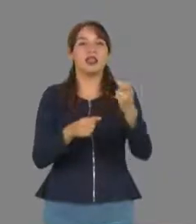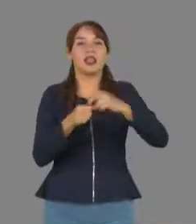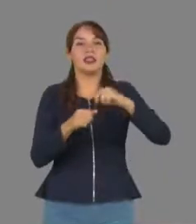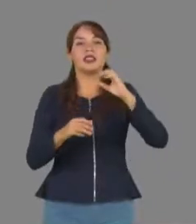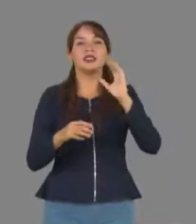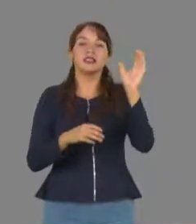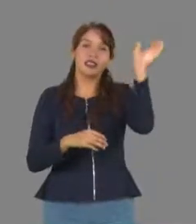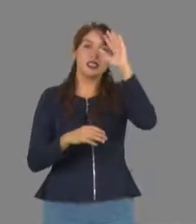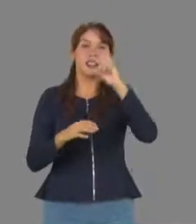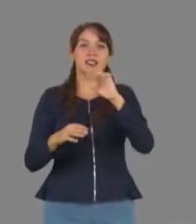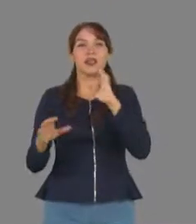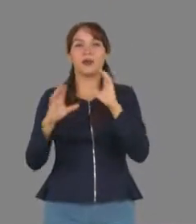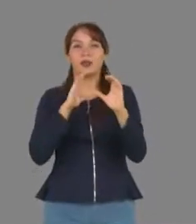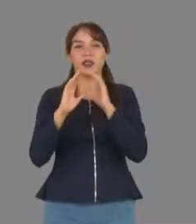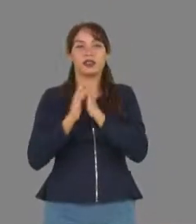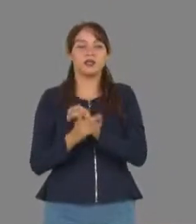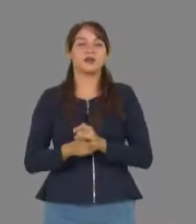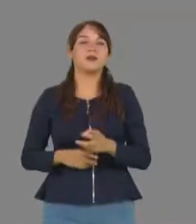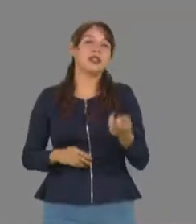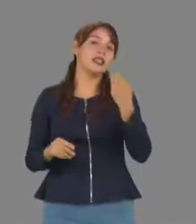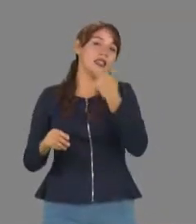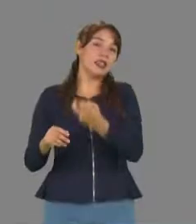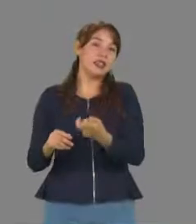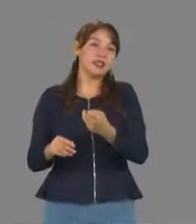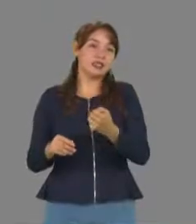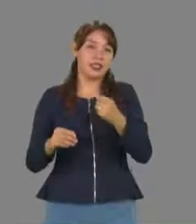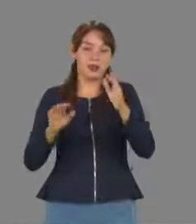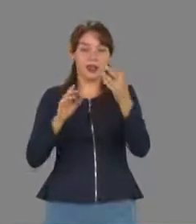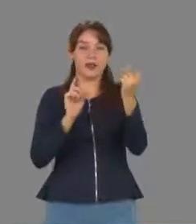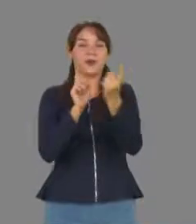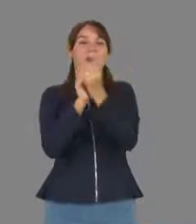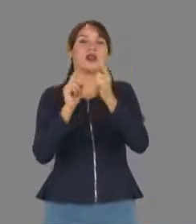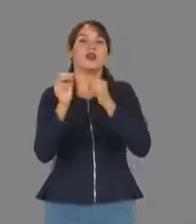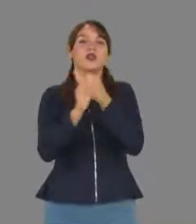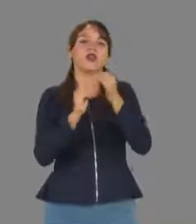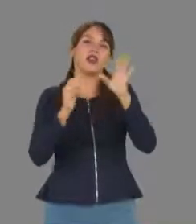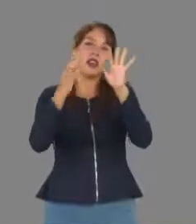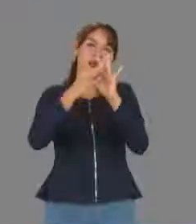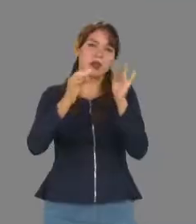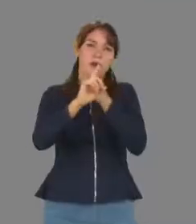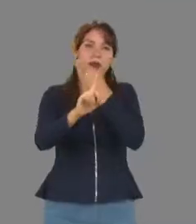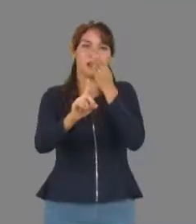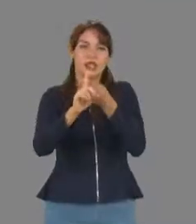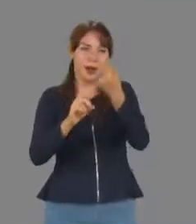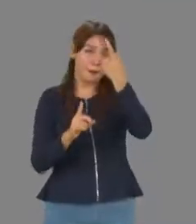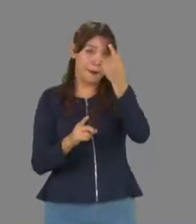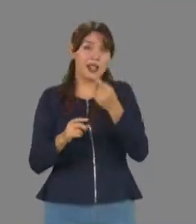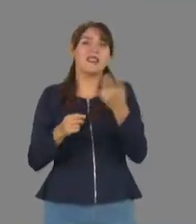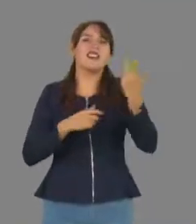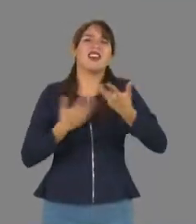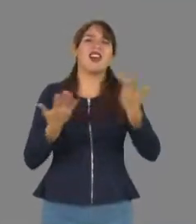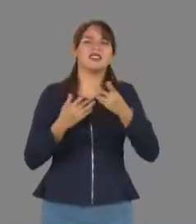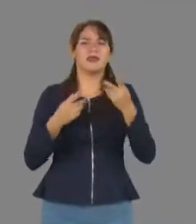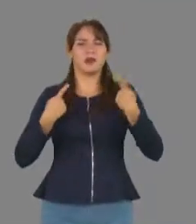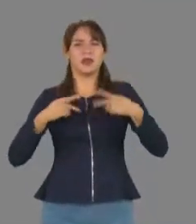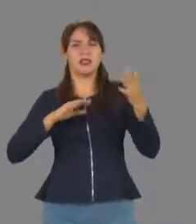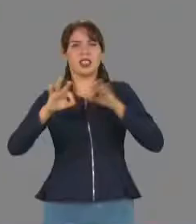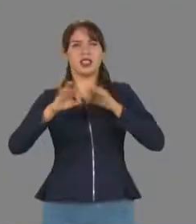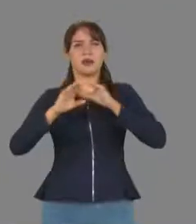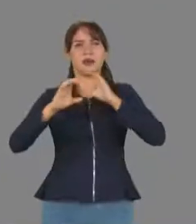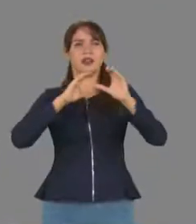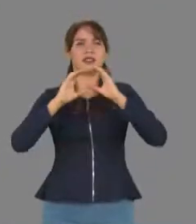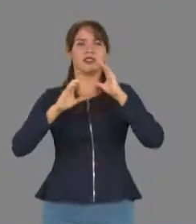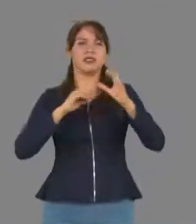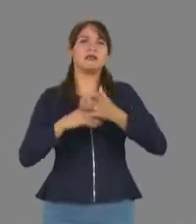Comunicación. El encuentro académico, que tuvo como objetivo reflexionar en torno al papel del comunicólogo en el escenario